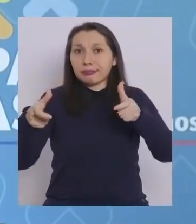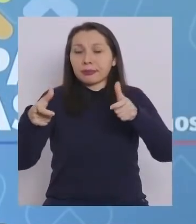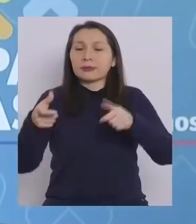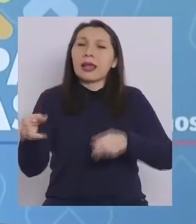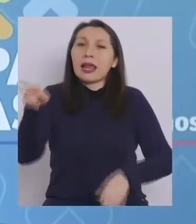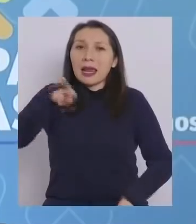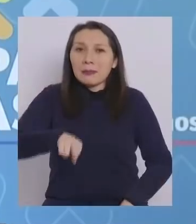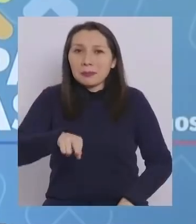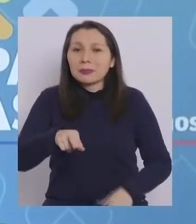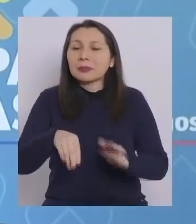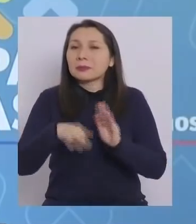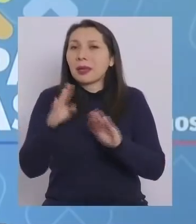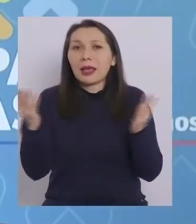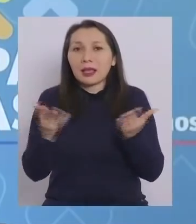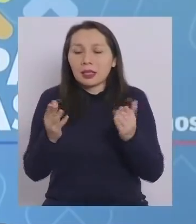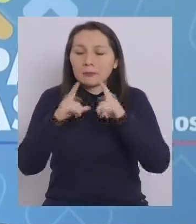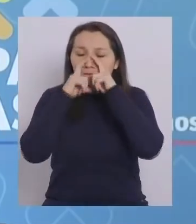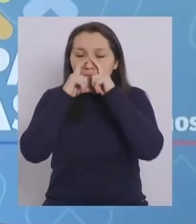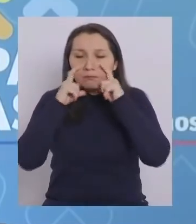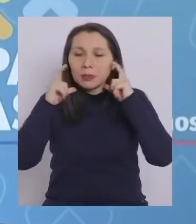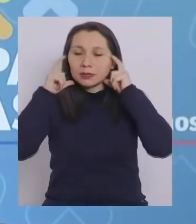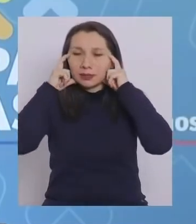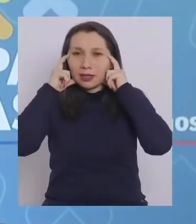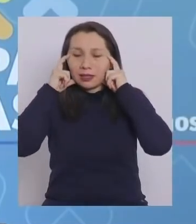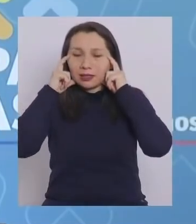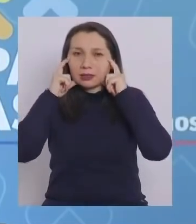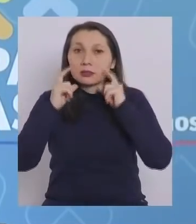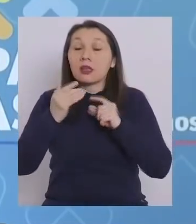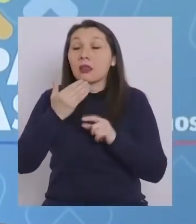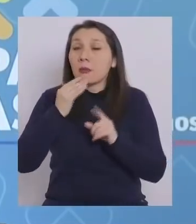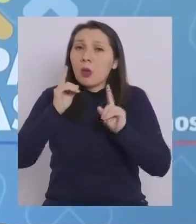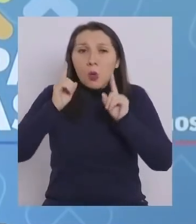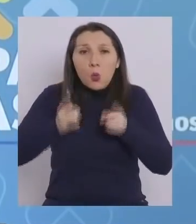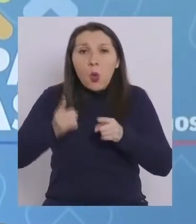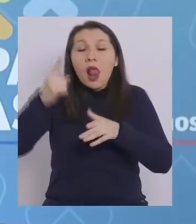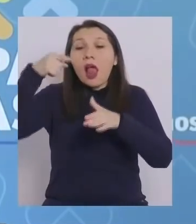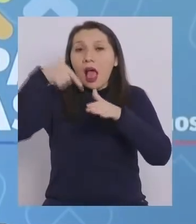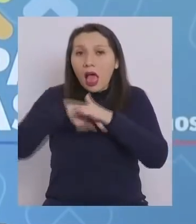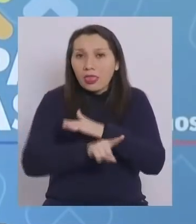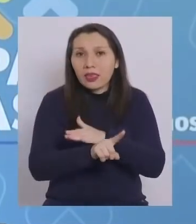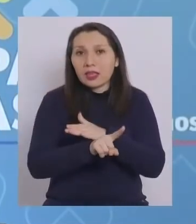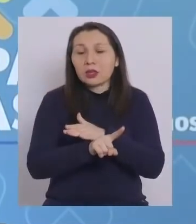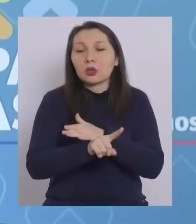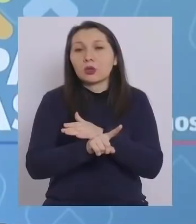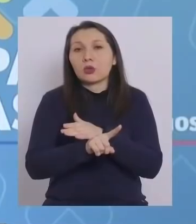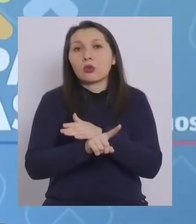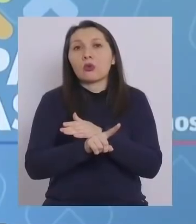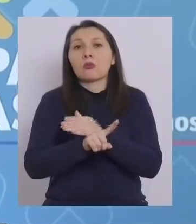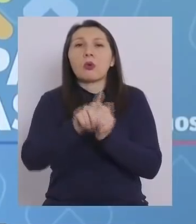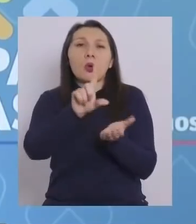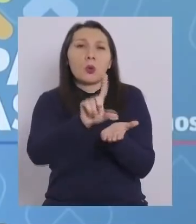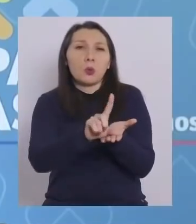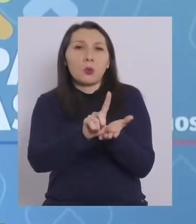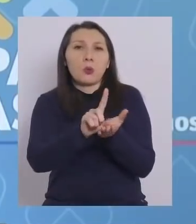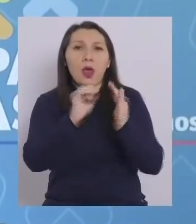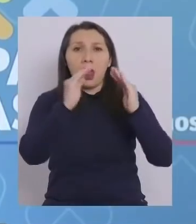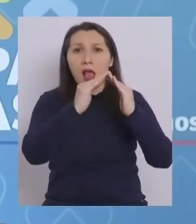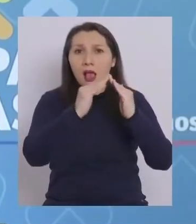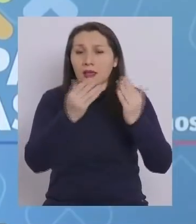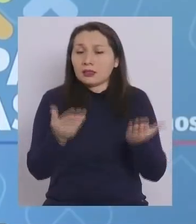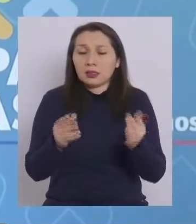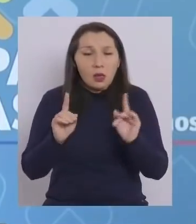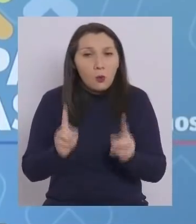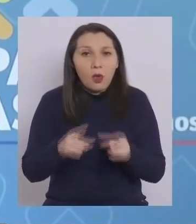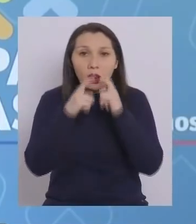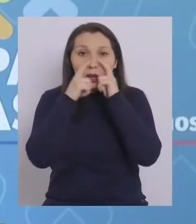Insistimos, sobre todo, en el uso de mascarillas, incluso dentro de las viviendas.